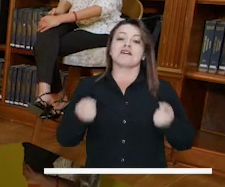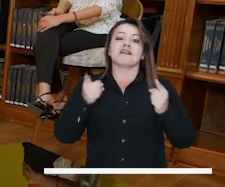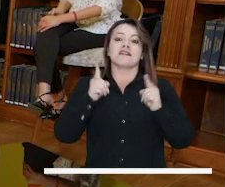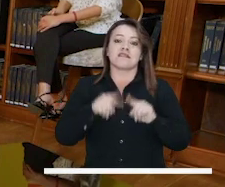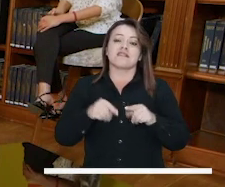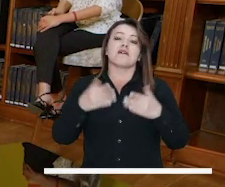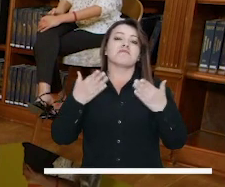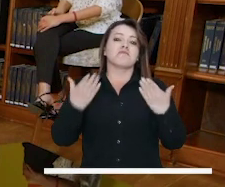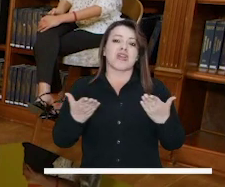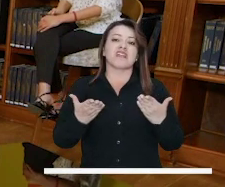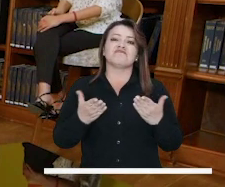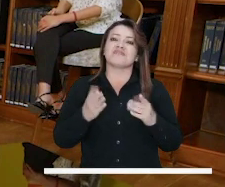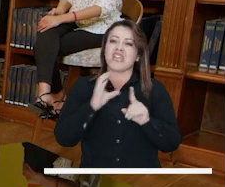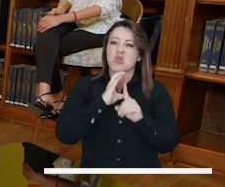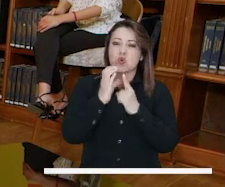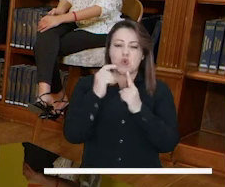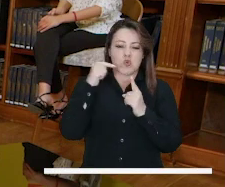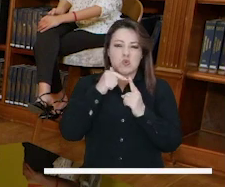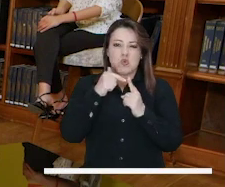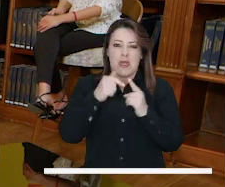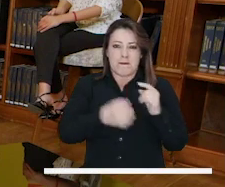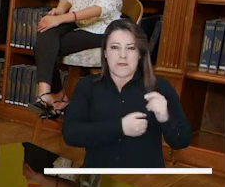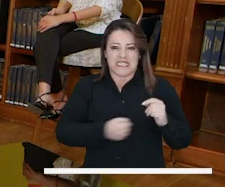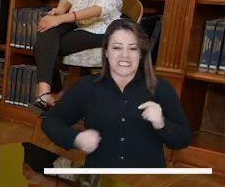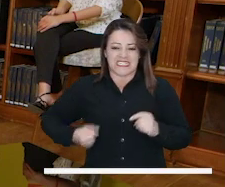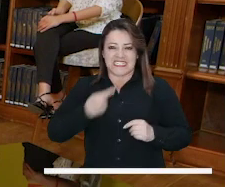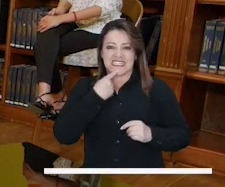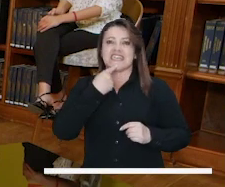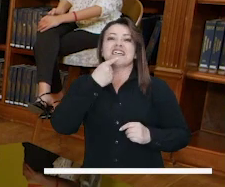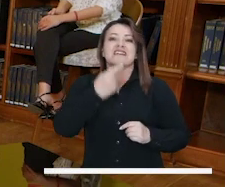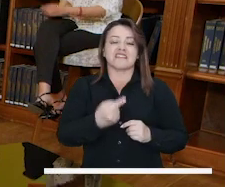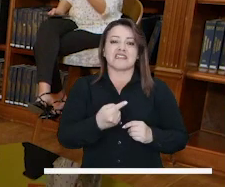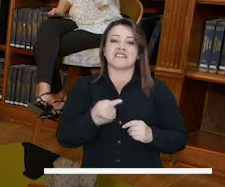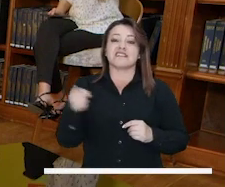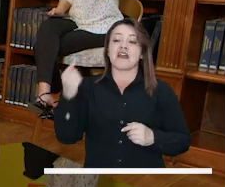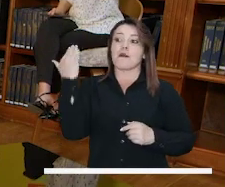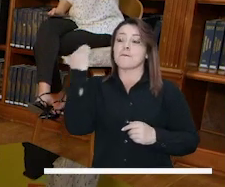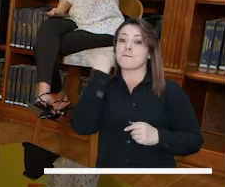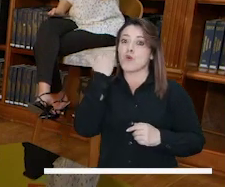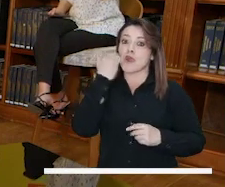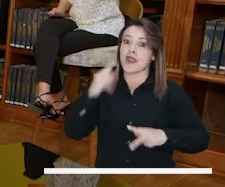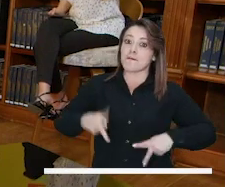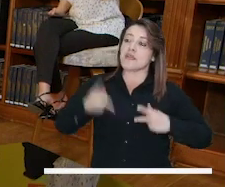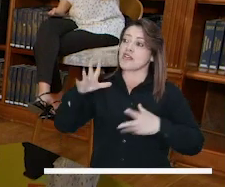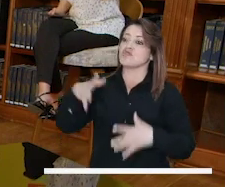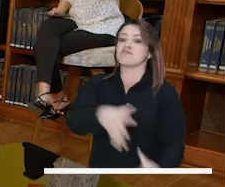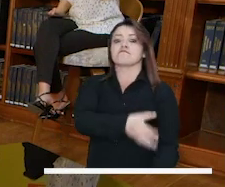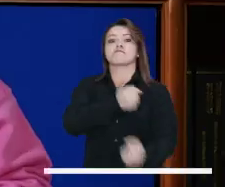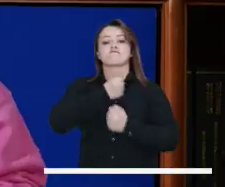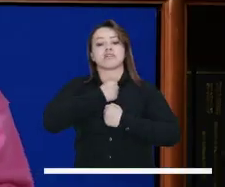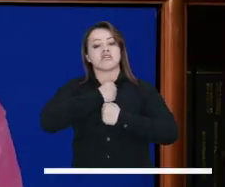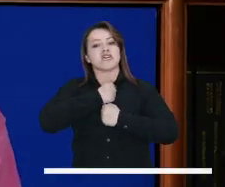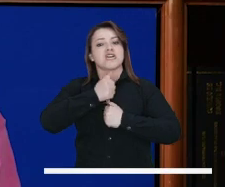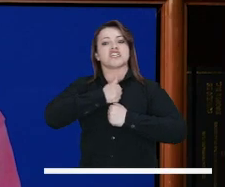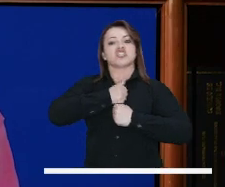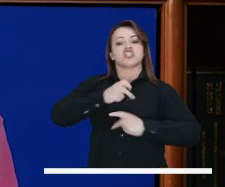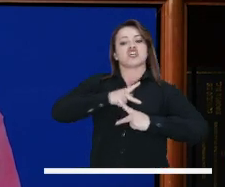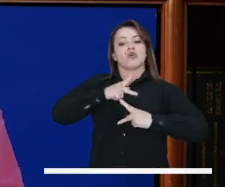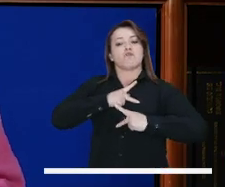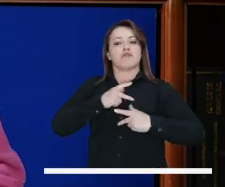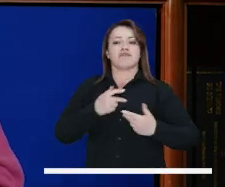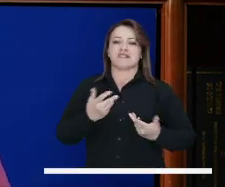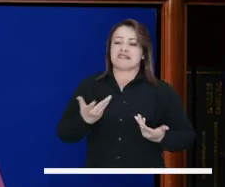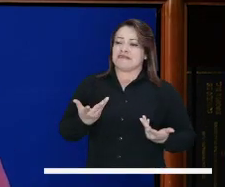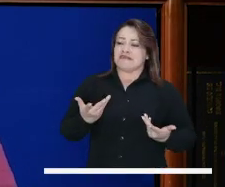tenemos, una creencia gracias a esa cultura machista de que el cuerpo de las mujeres, la vida de las